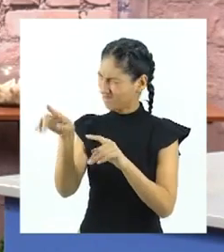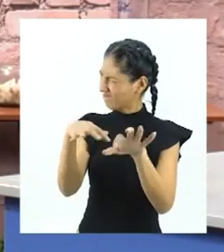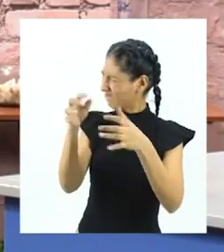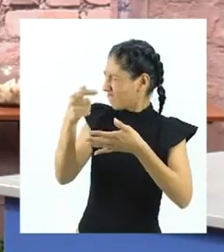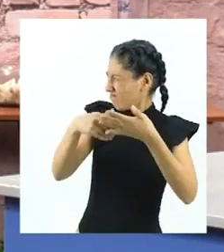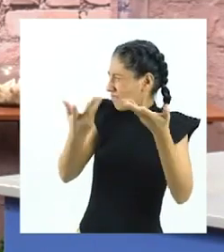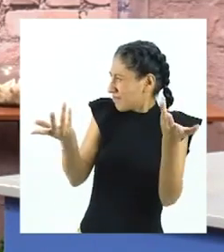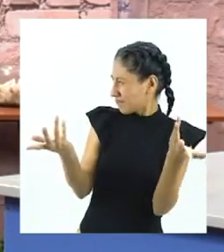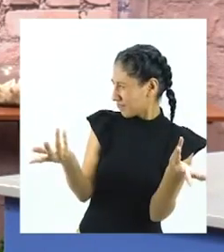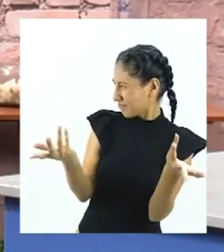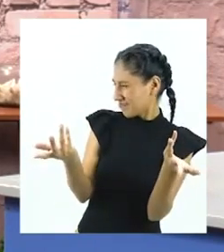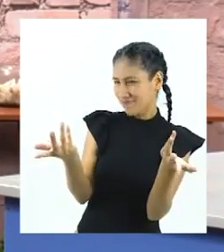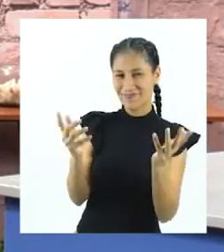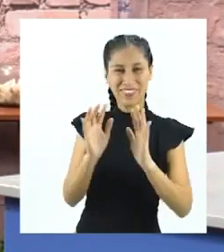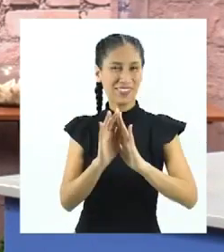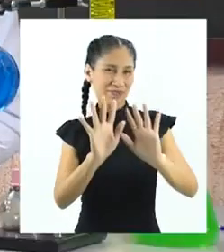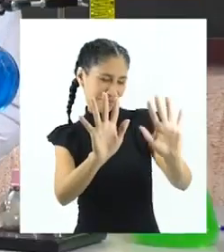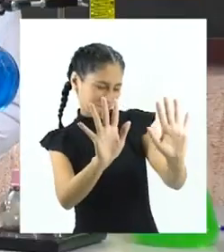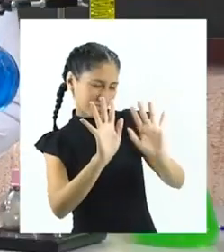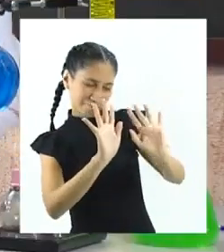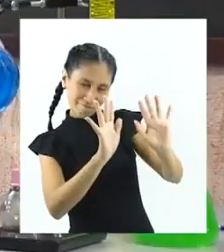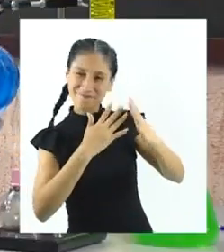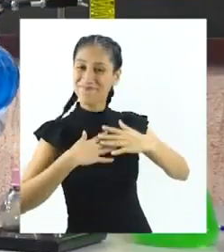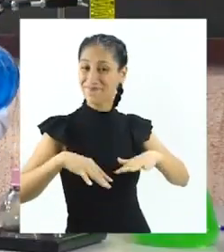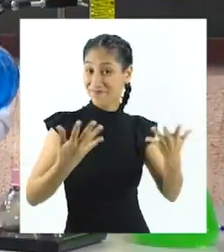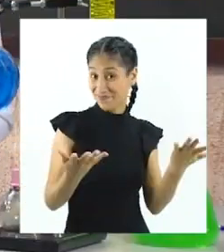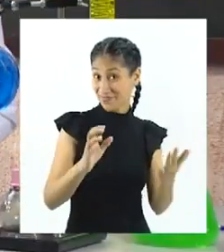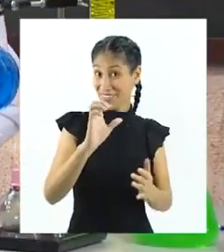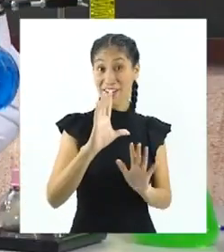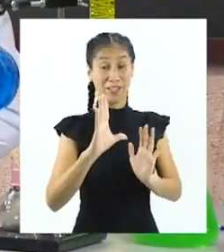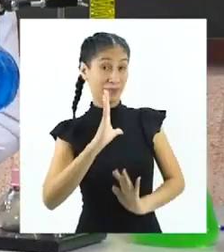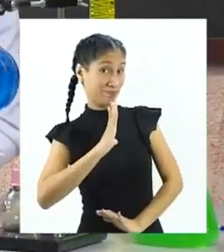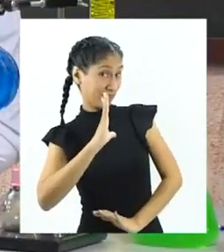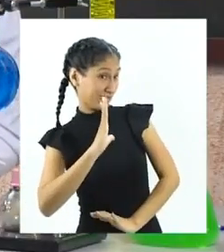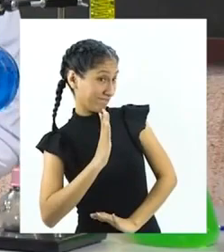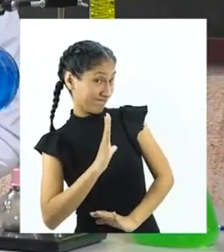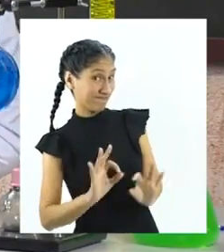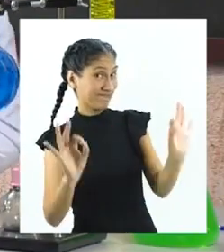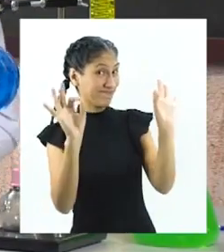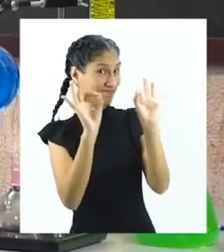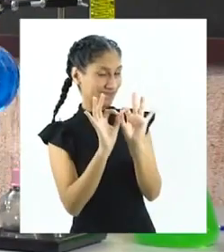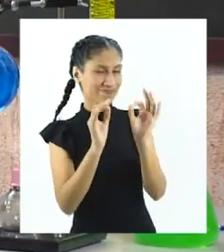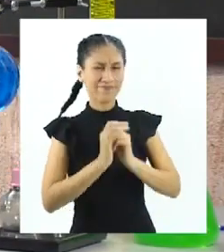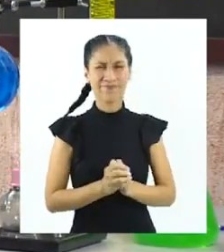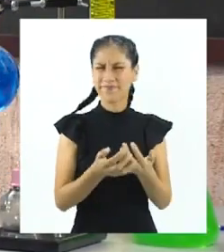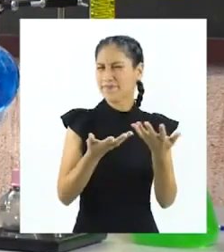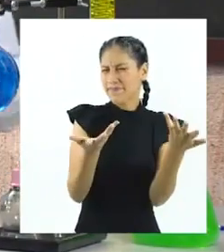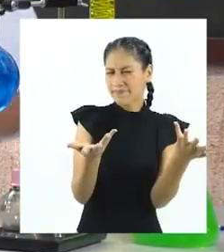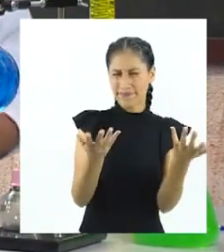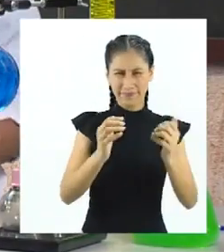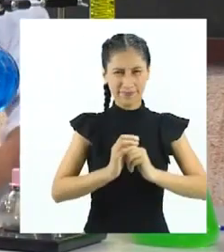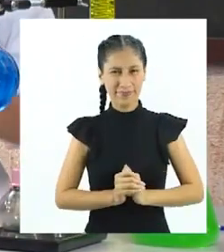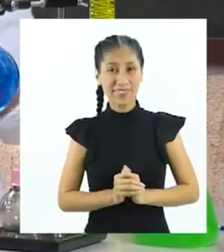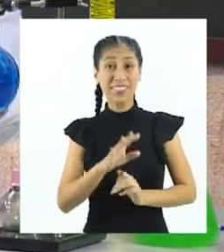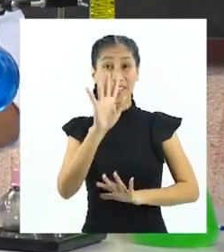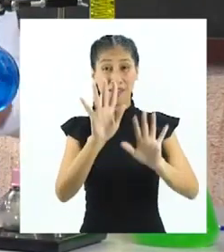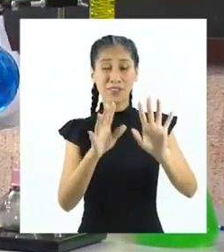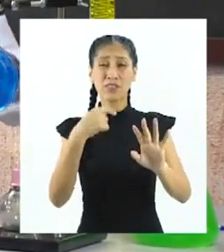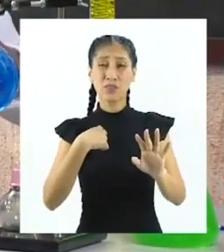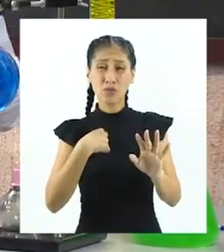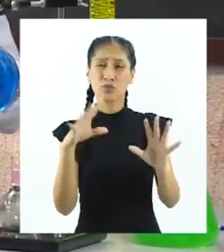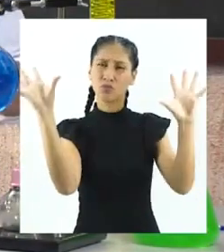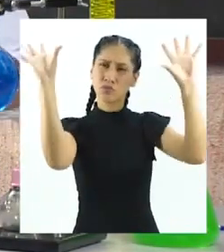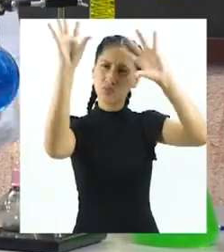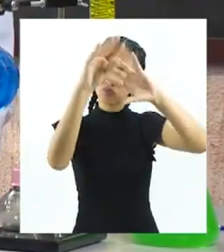¿qué estabas haciendo, ah? No te preocupes, Majo. La educación ante todo. Lo que pasa es que me